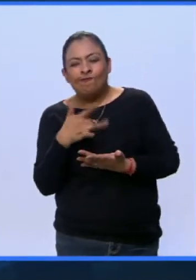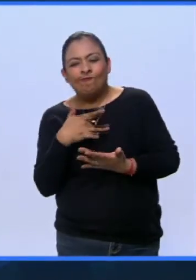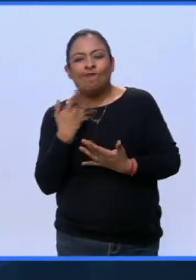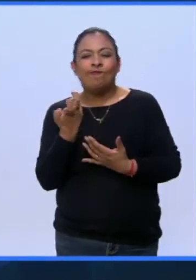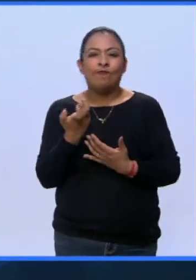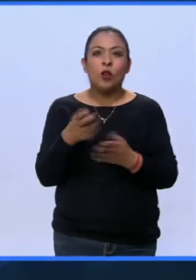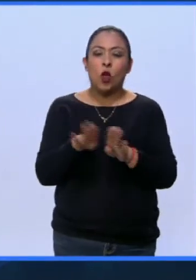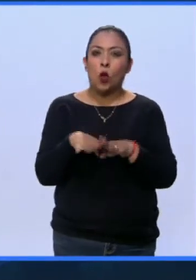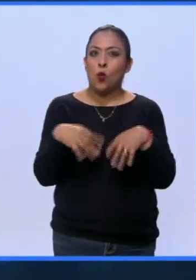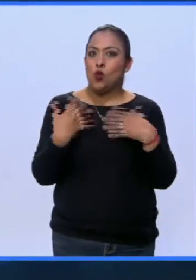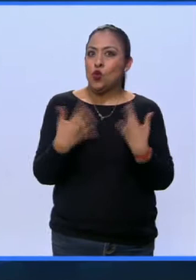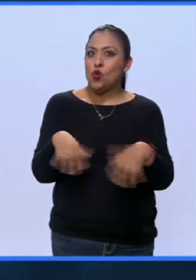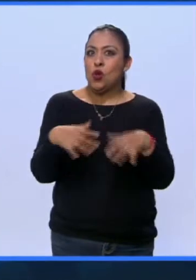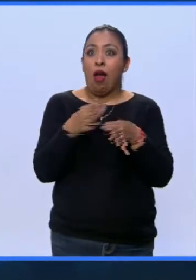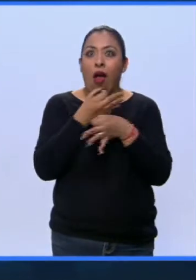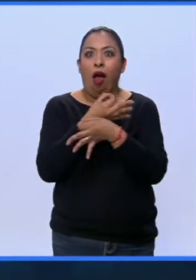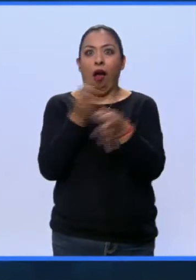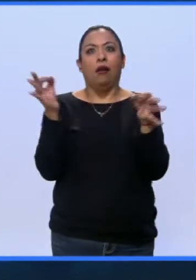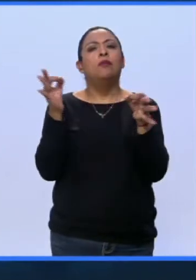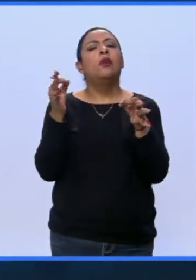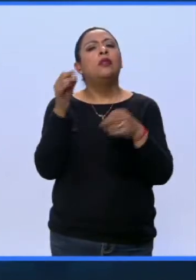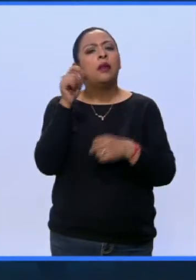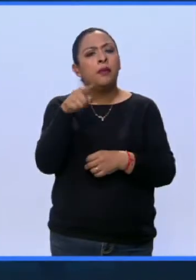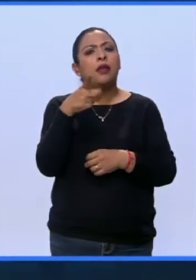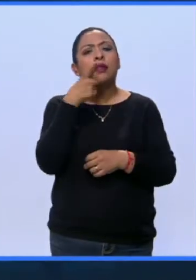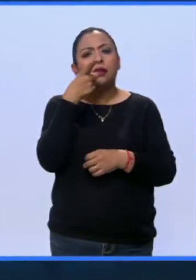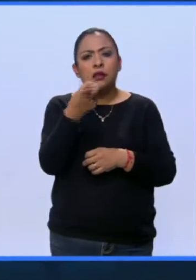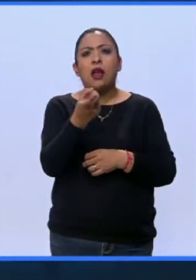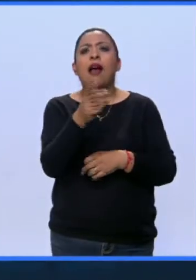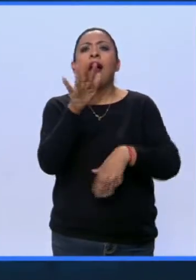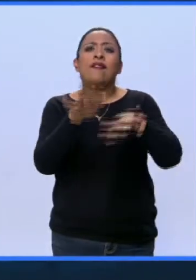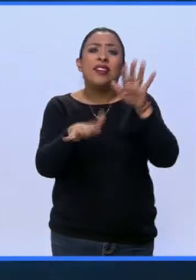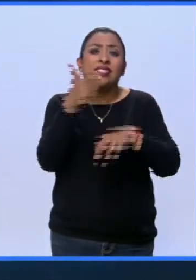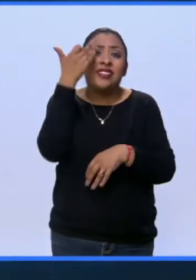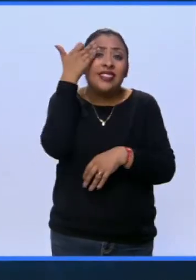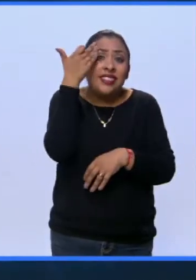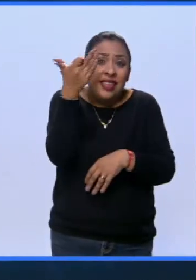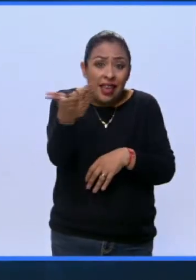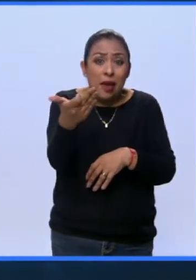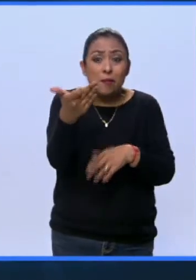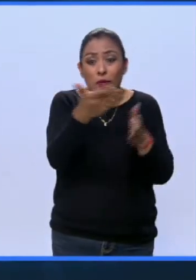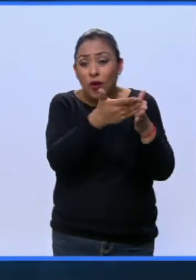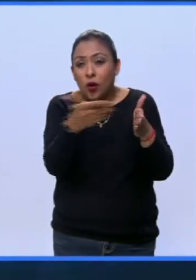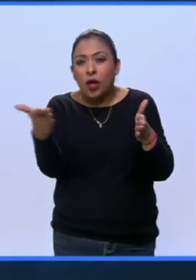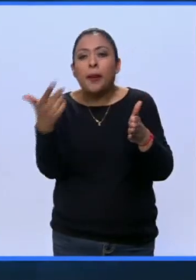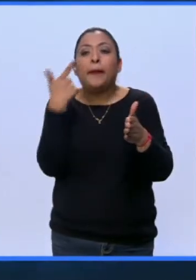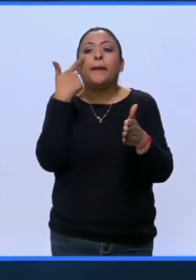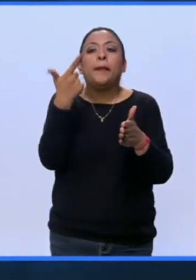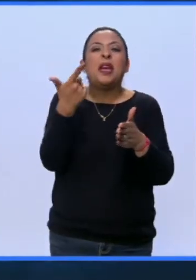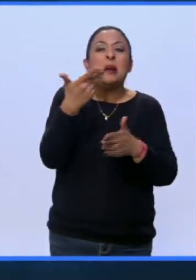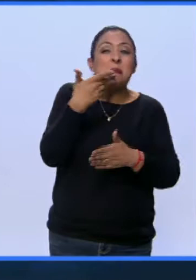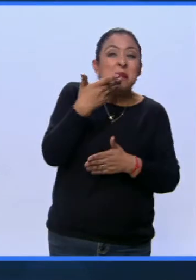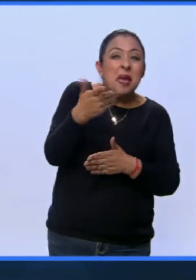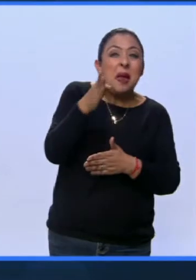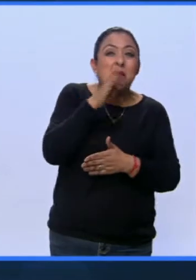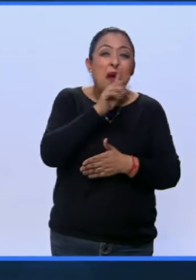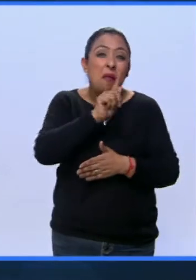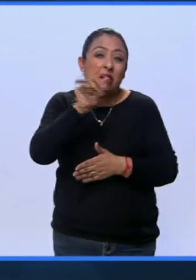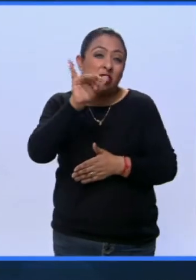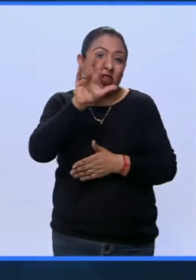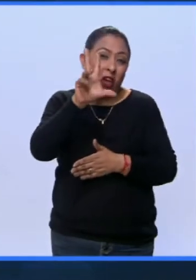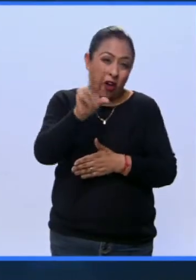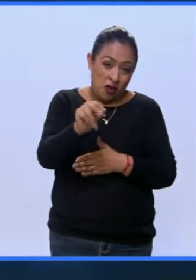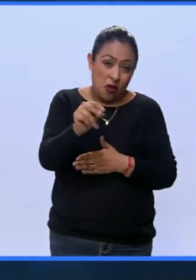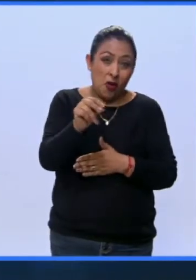declaración, porque también hay que considerar que muchas veces es el tiempo el que se encarga de juzgar esas calidades y cualidades.